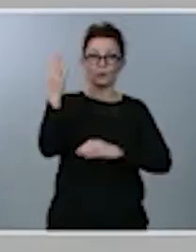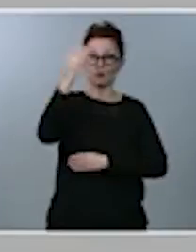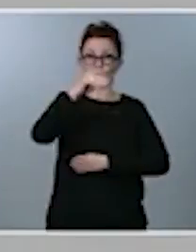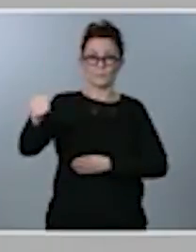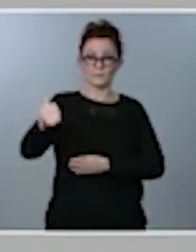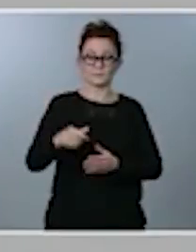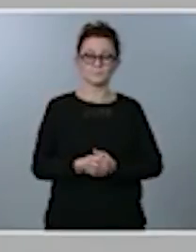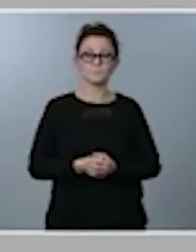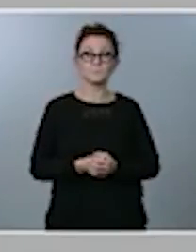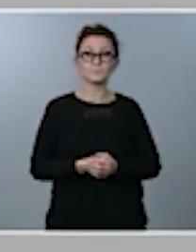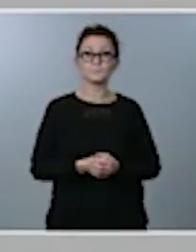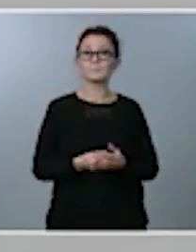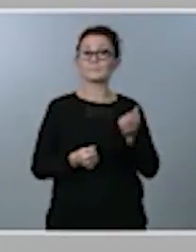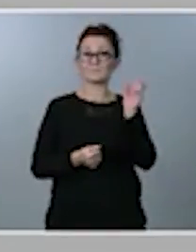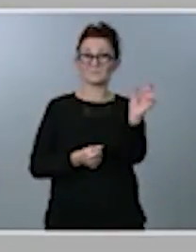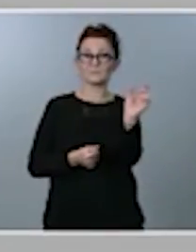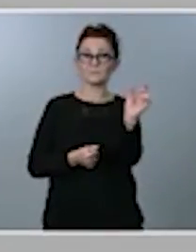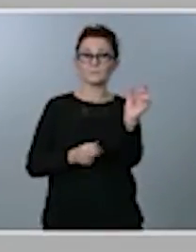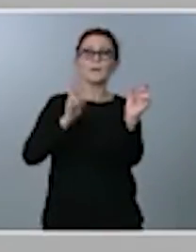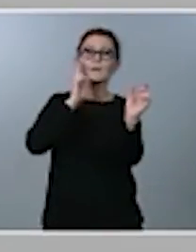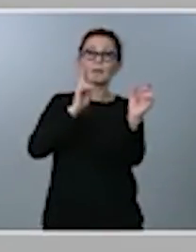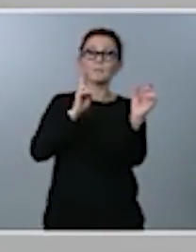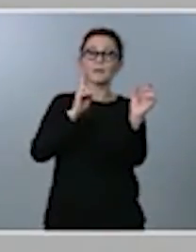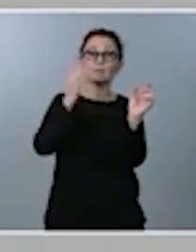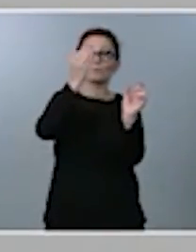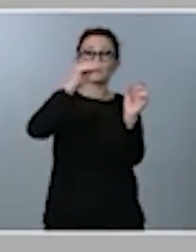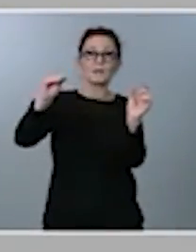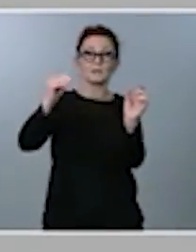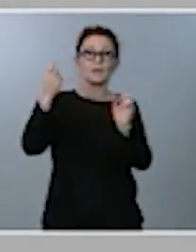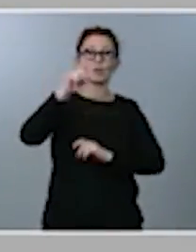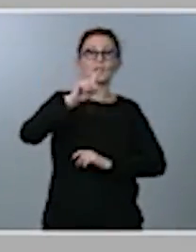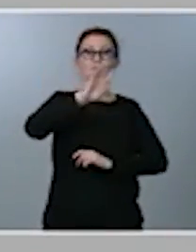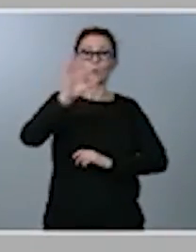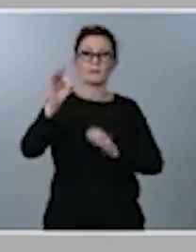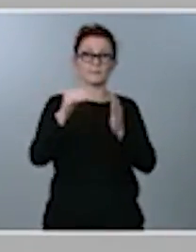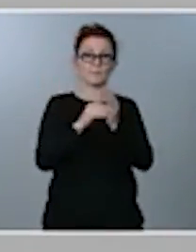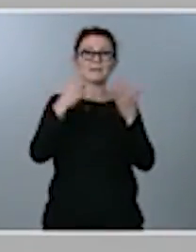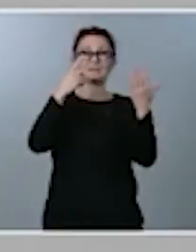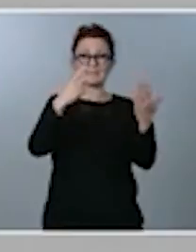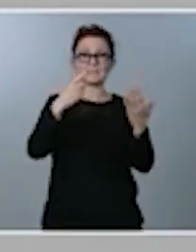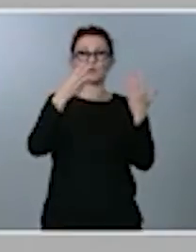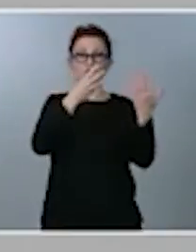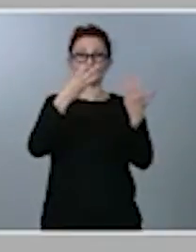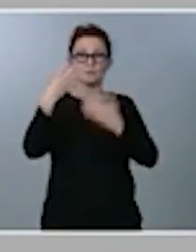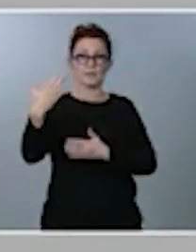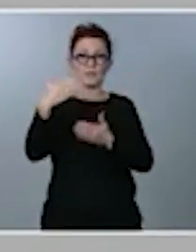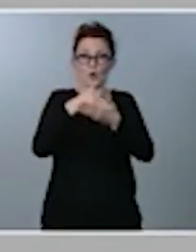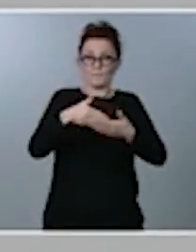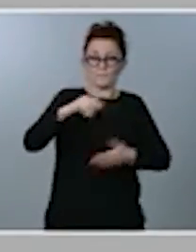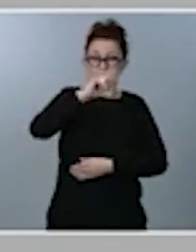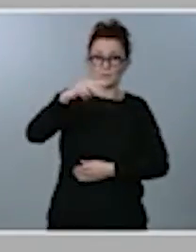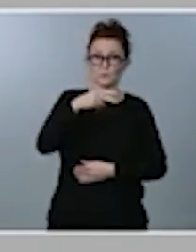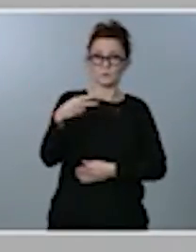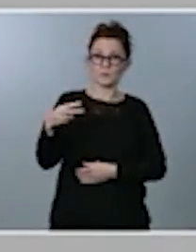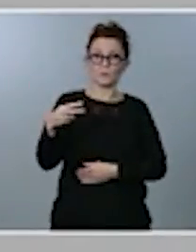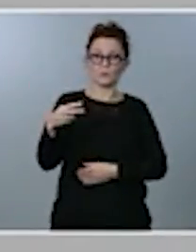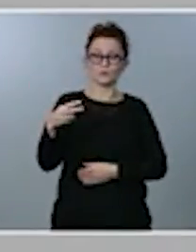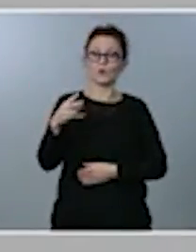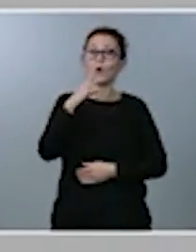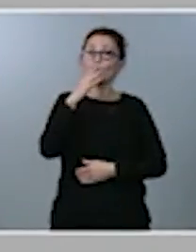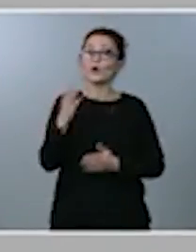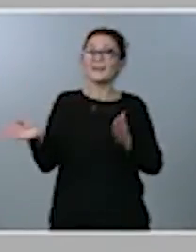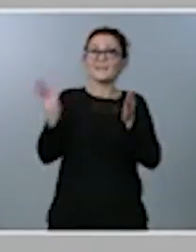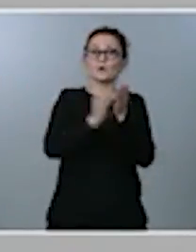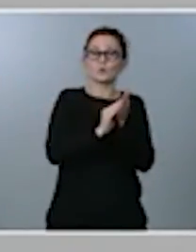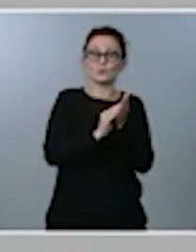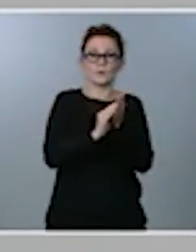cifra que verán ustedes se incrementa hasta los 140.685 millones de euros, al incluir la primera